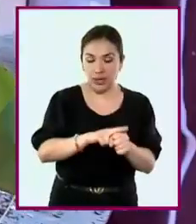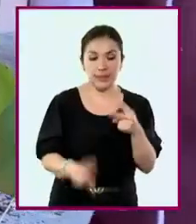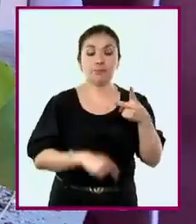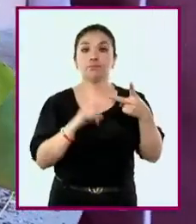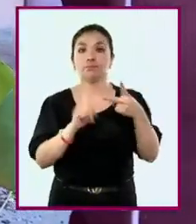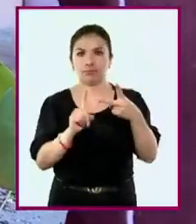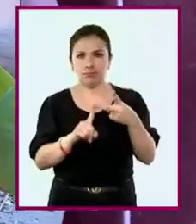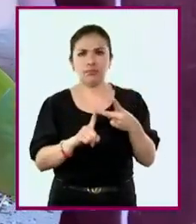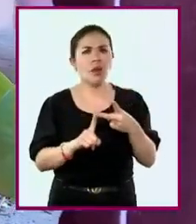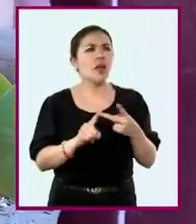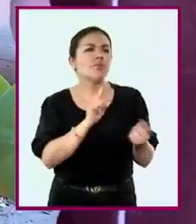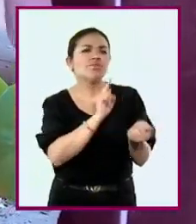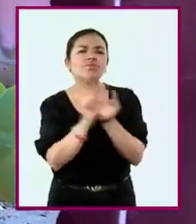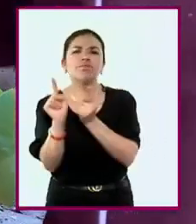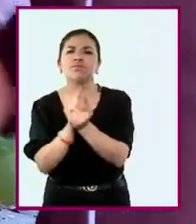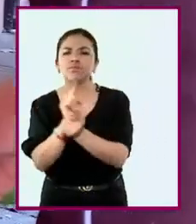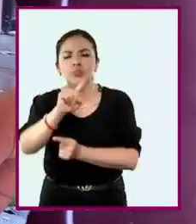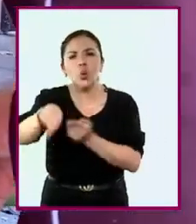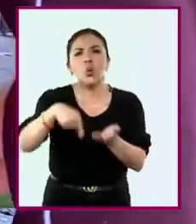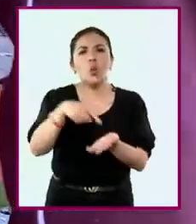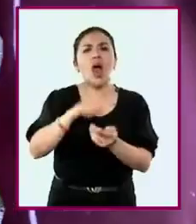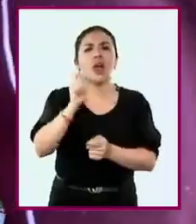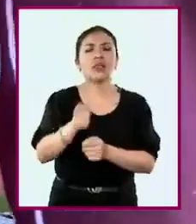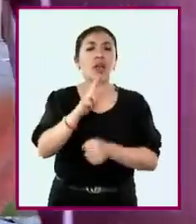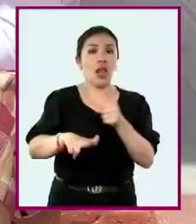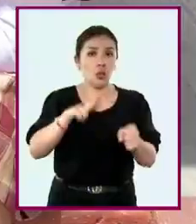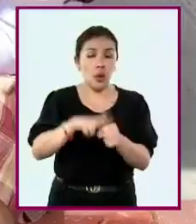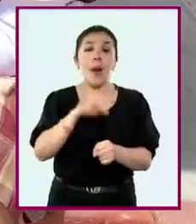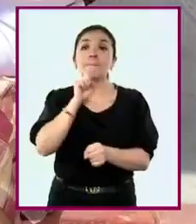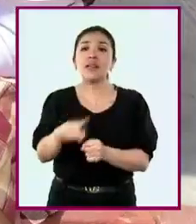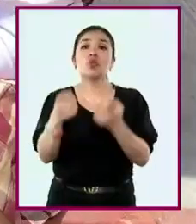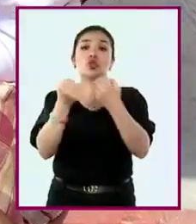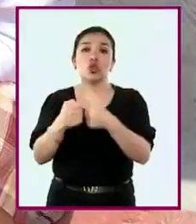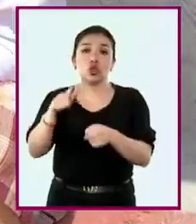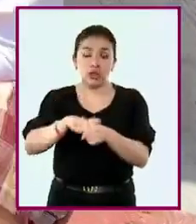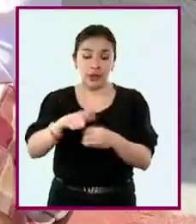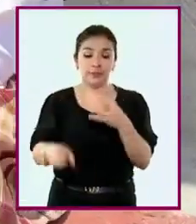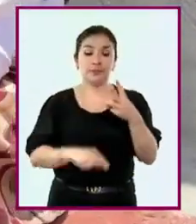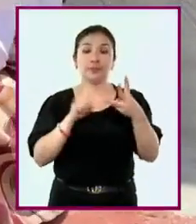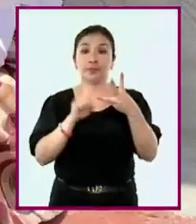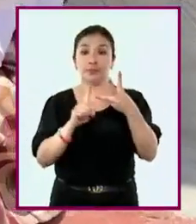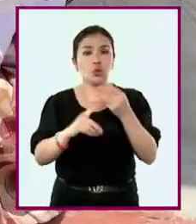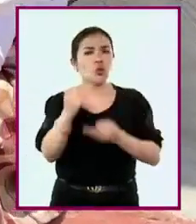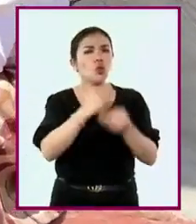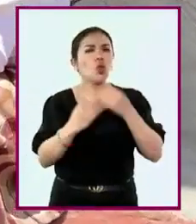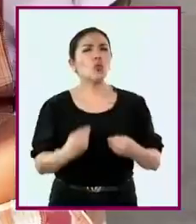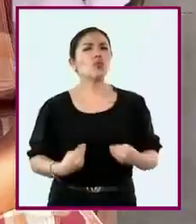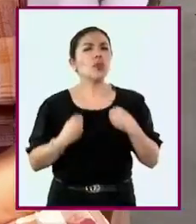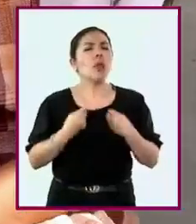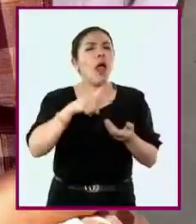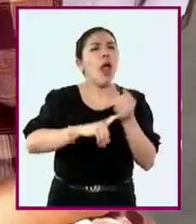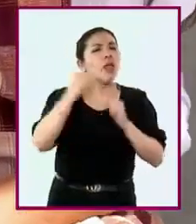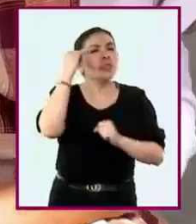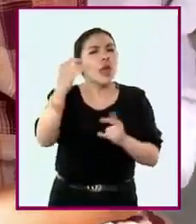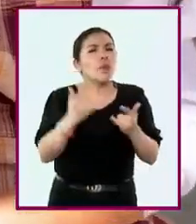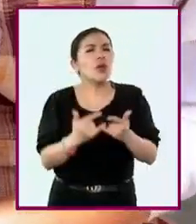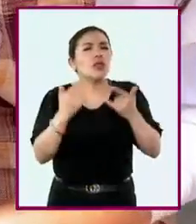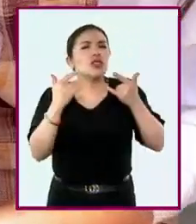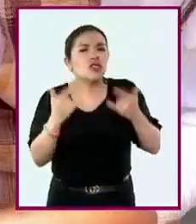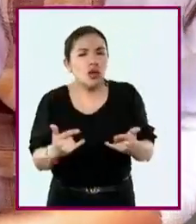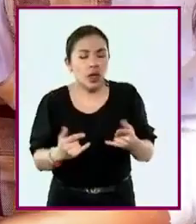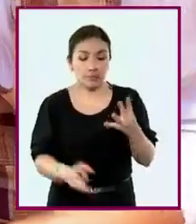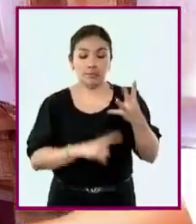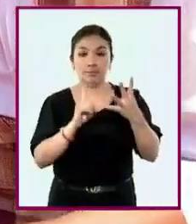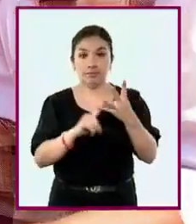interactuamos en un espacio natural y social, vivimos en un tiempo histórico y vivenciamos